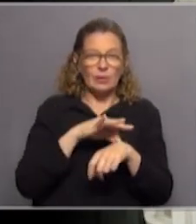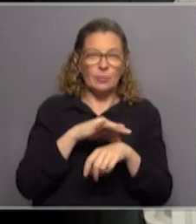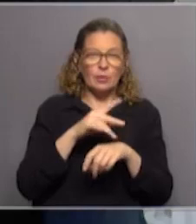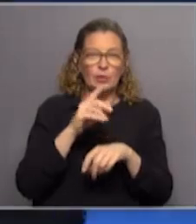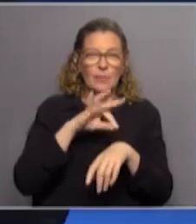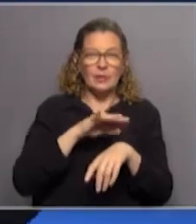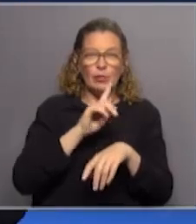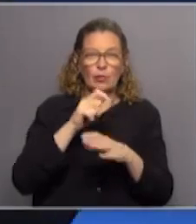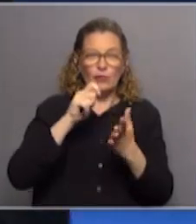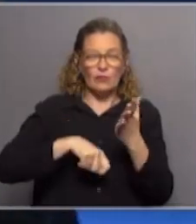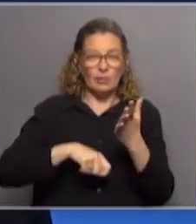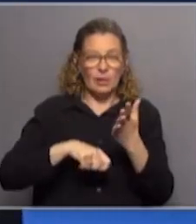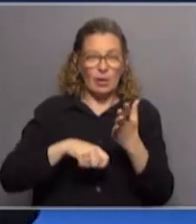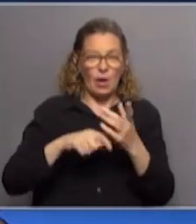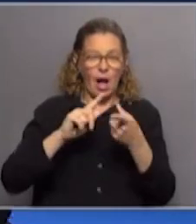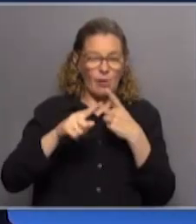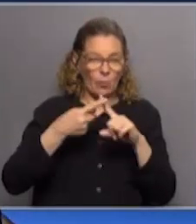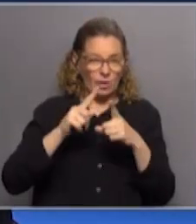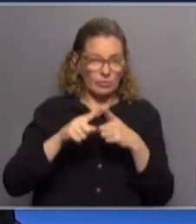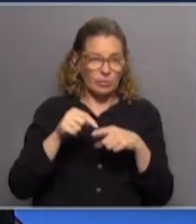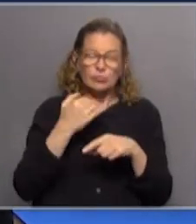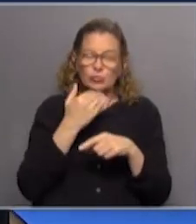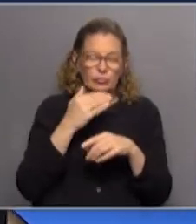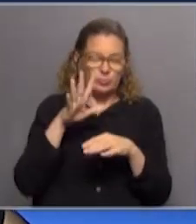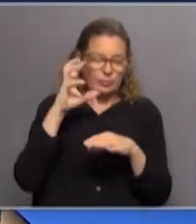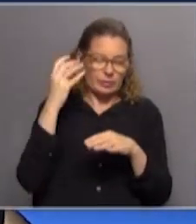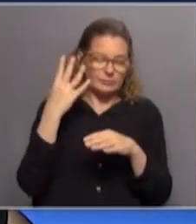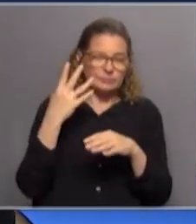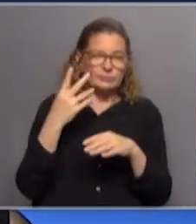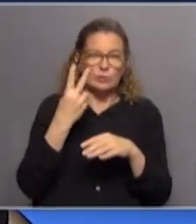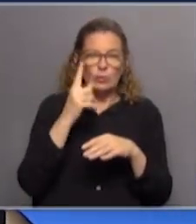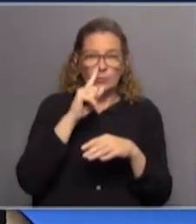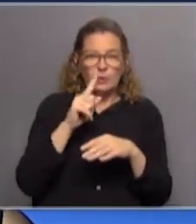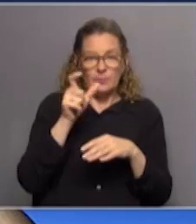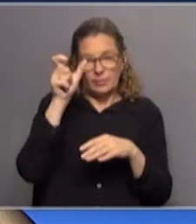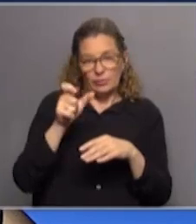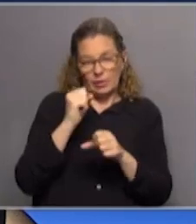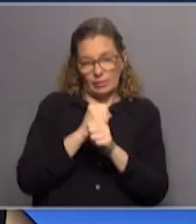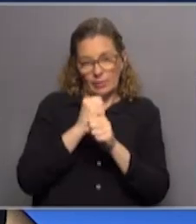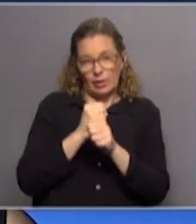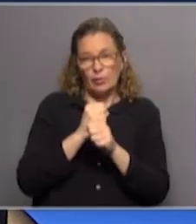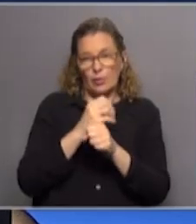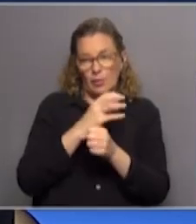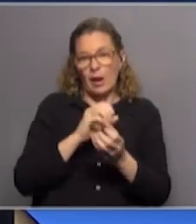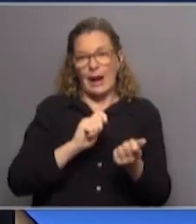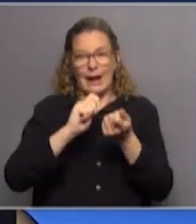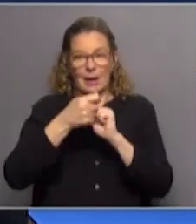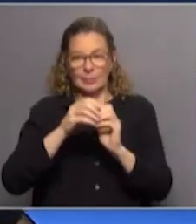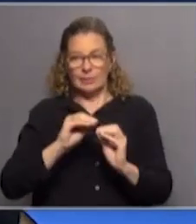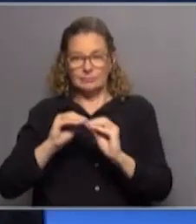firmaron ese acuerdo, por razones que no vienen al caso ahora. Dos mil puestos de trabajo se lograron salvar en ese